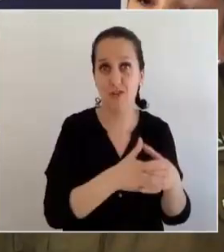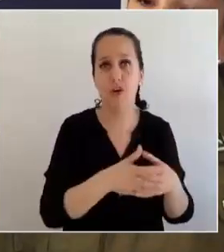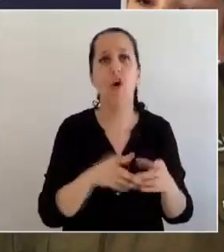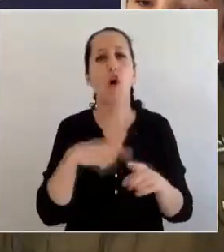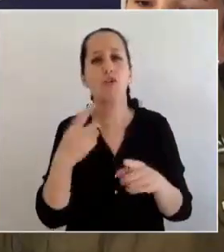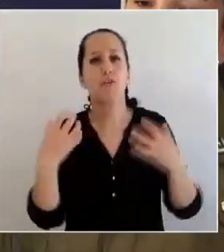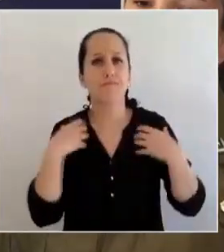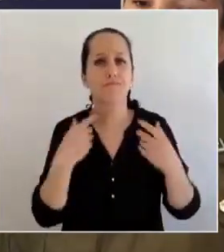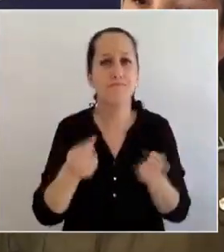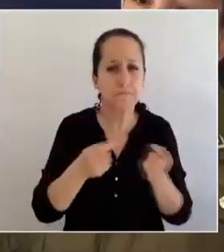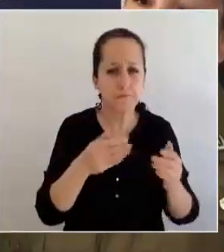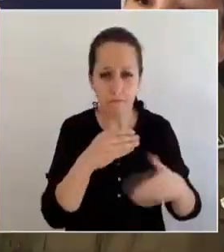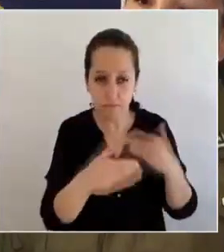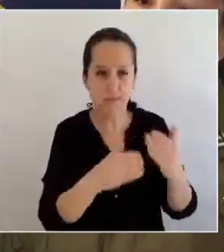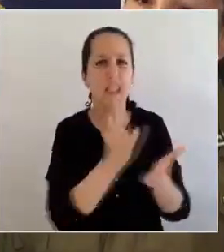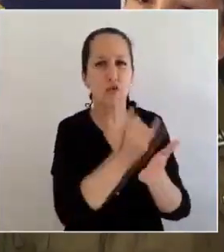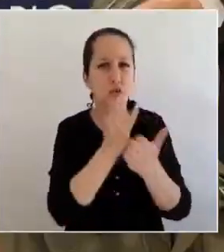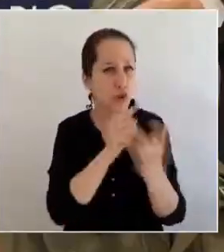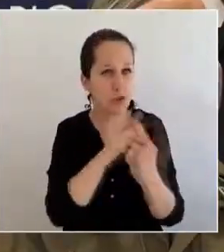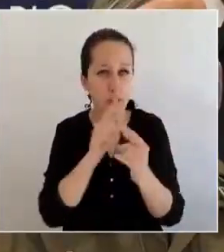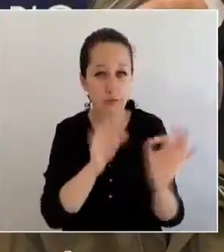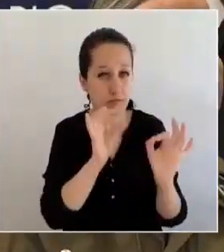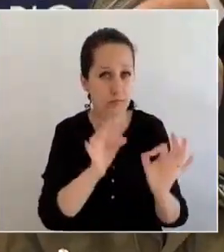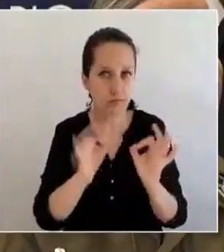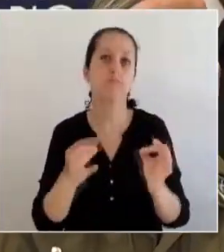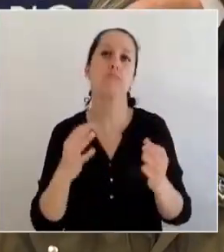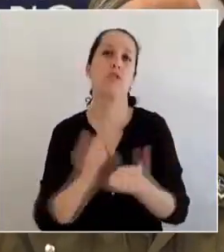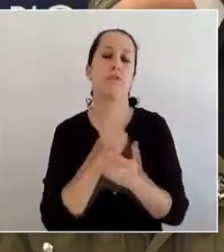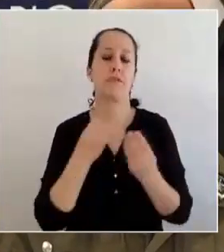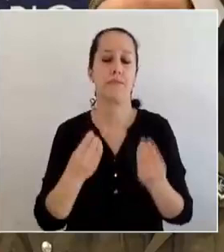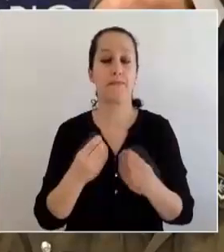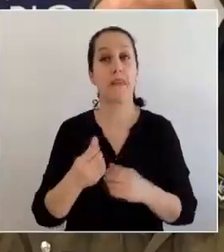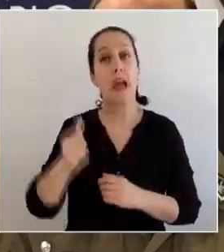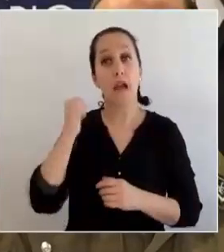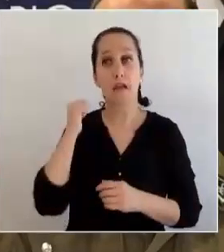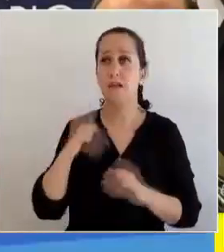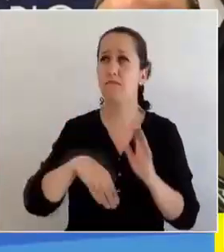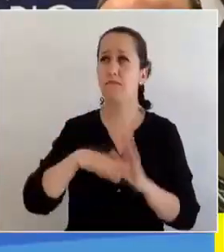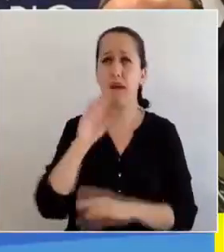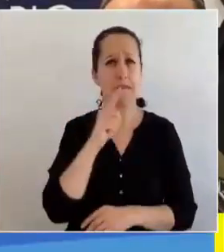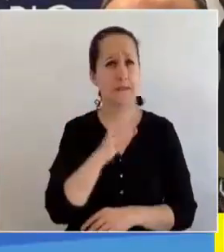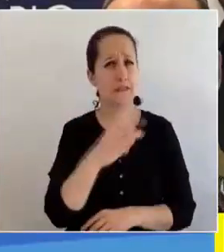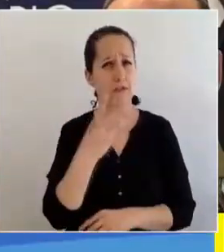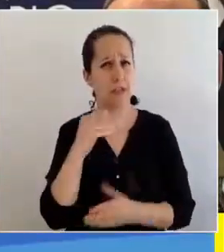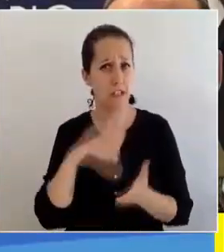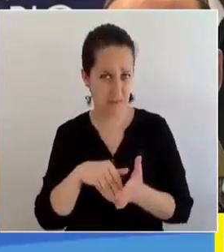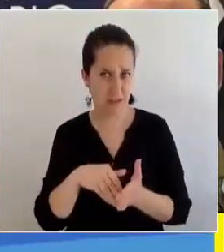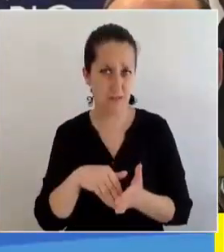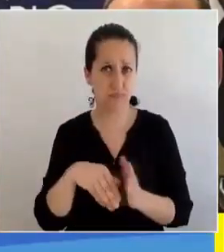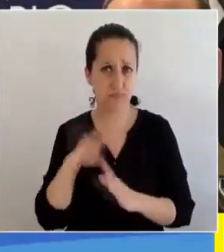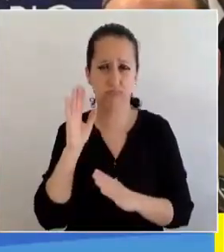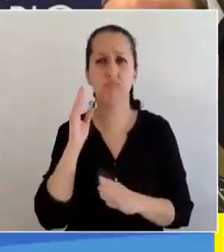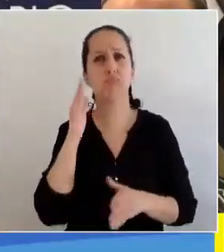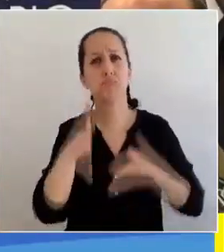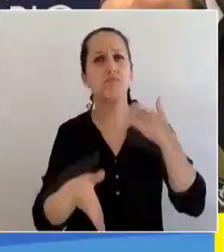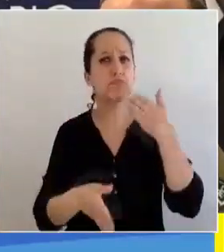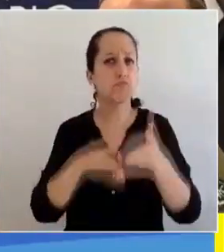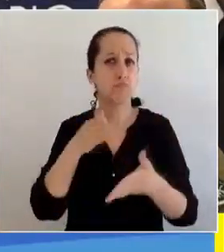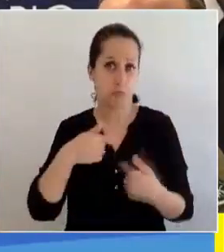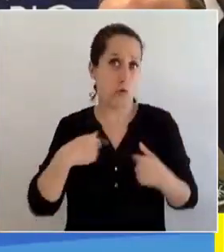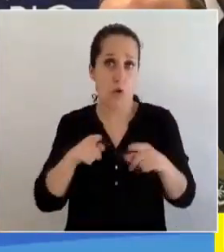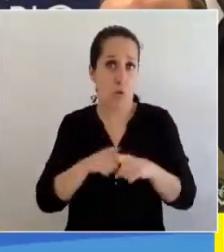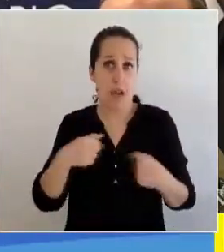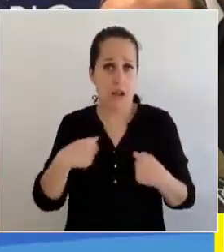del evento hicieron con muchas instituciones. El día de ayer, de manera histórica, más de 130 mil personas, de manera totalmente ordenada,